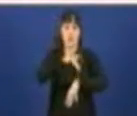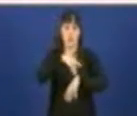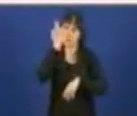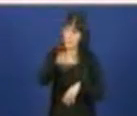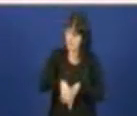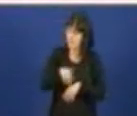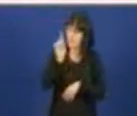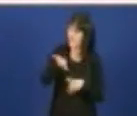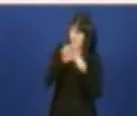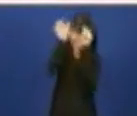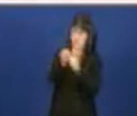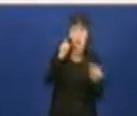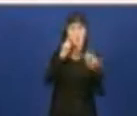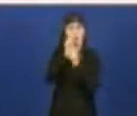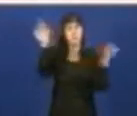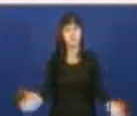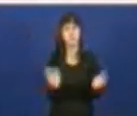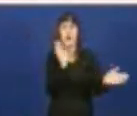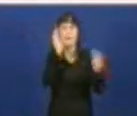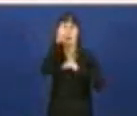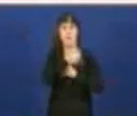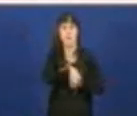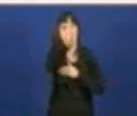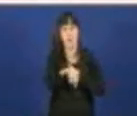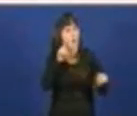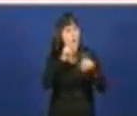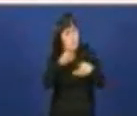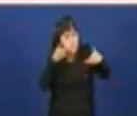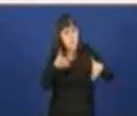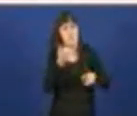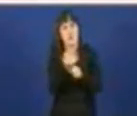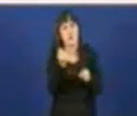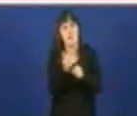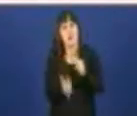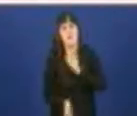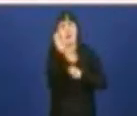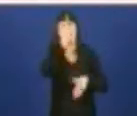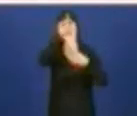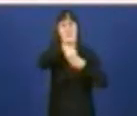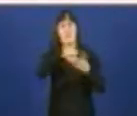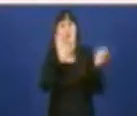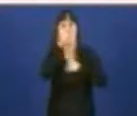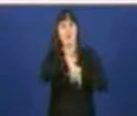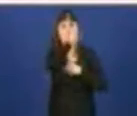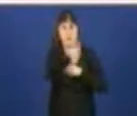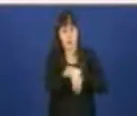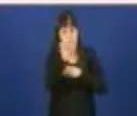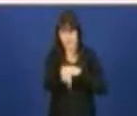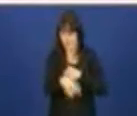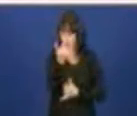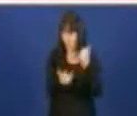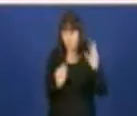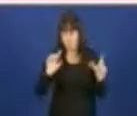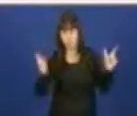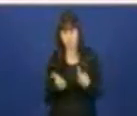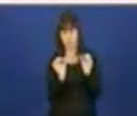potenciar a atención primaria, de traballar máis na atención primaria. E isto está a reducir as demoras evidentemente en